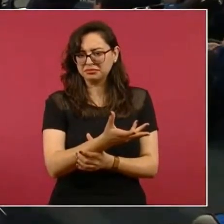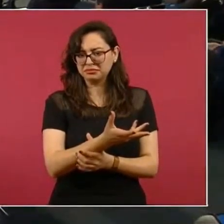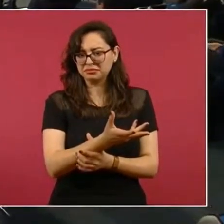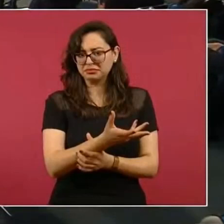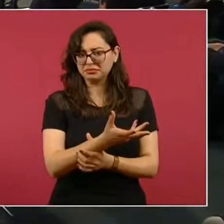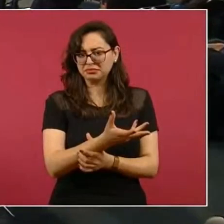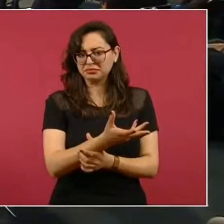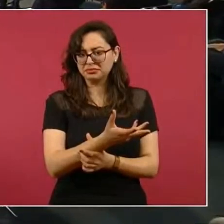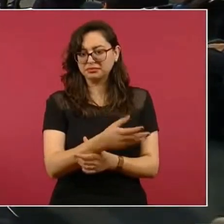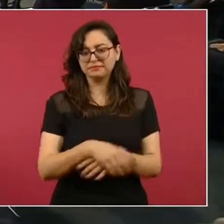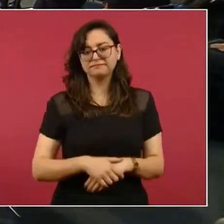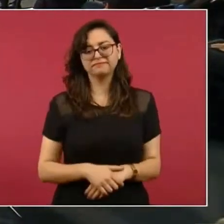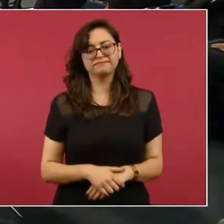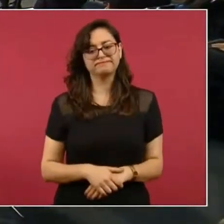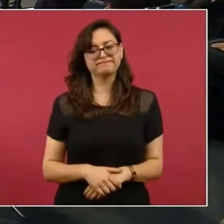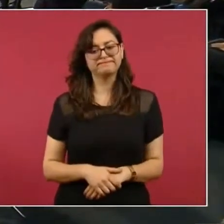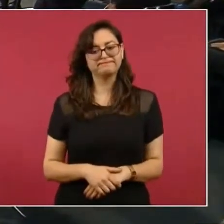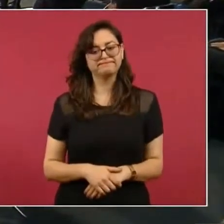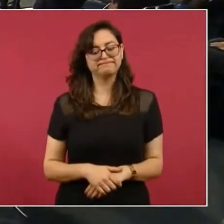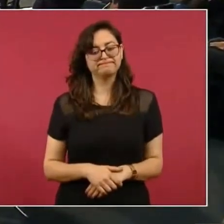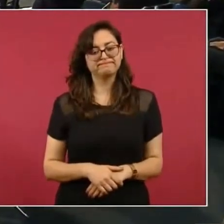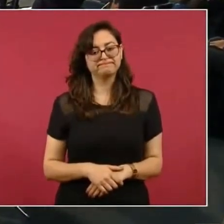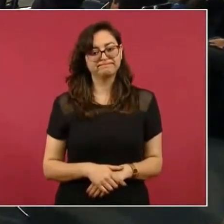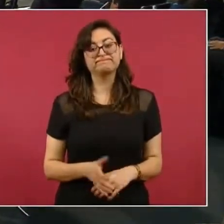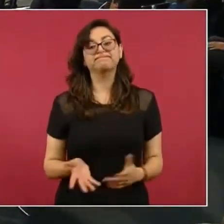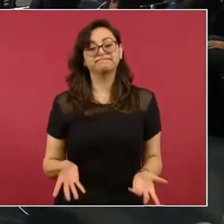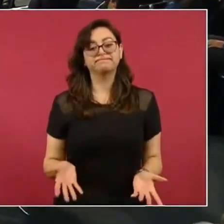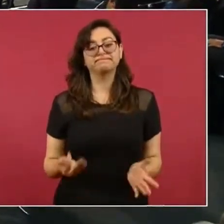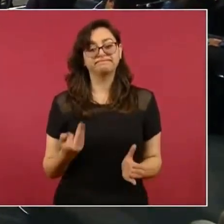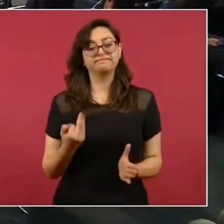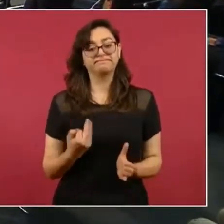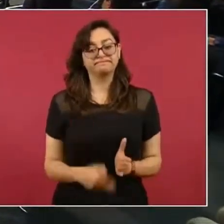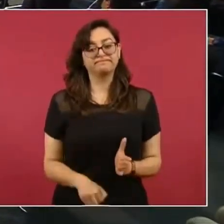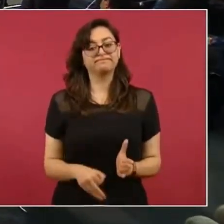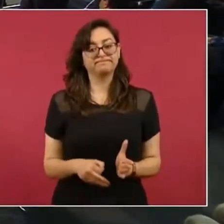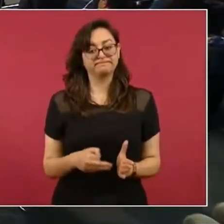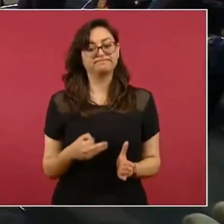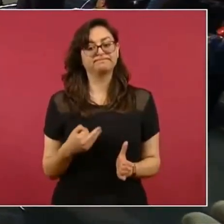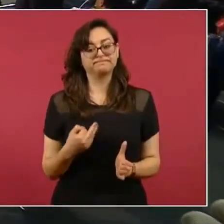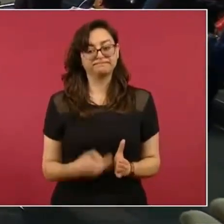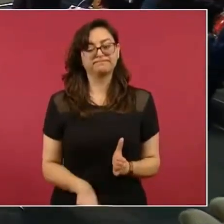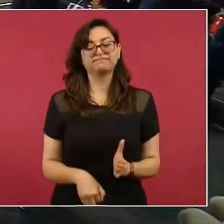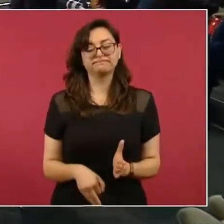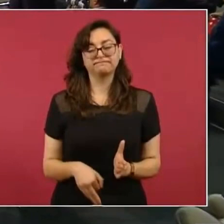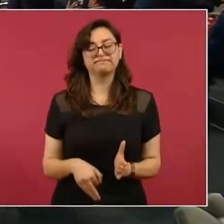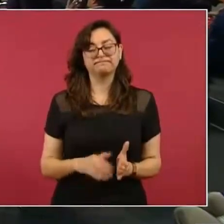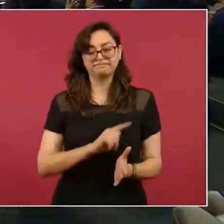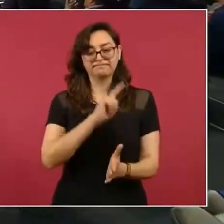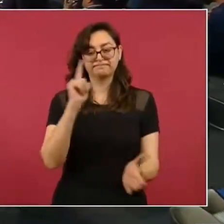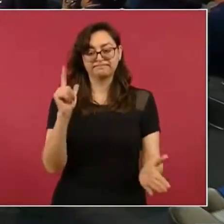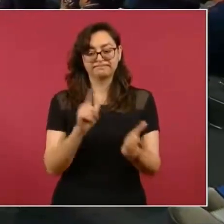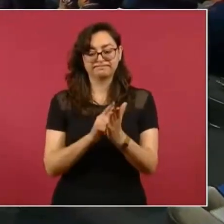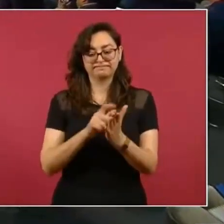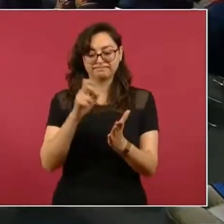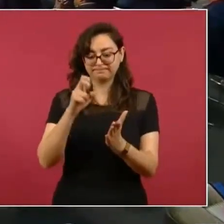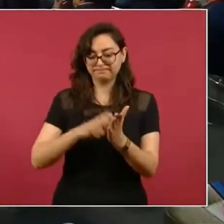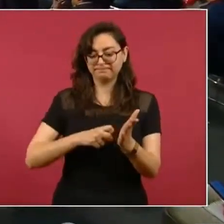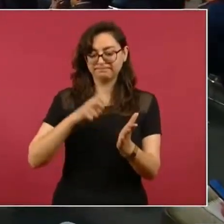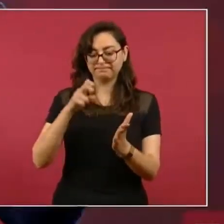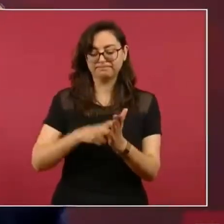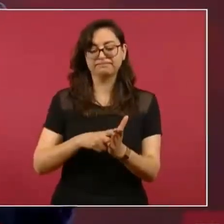Entonces. Hace falta la reforma ahí. A fondo. Moralizar.